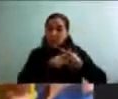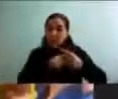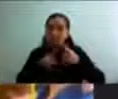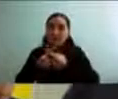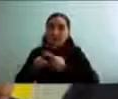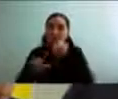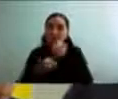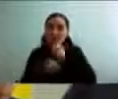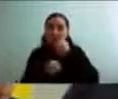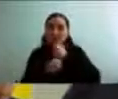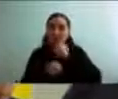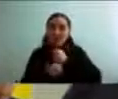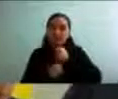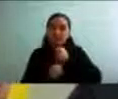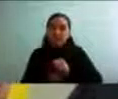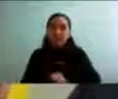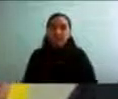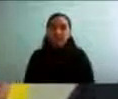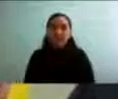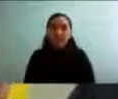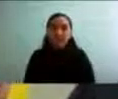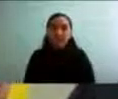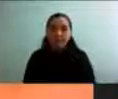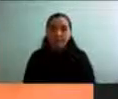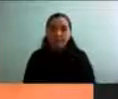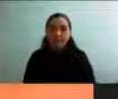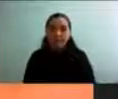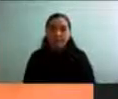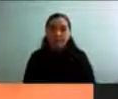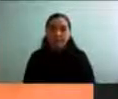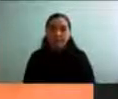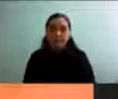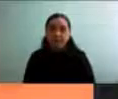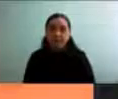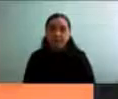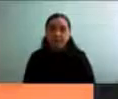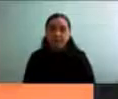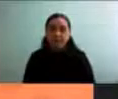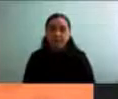mayores. Estalleros de estimulación productiva, estalleros de autocuidado, en salud.